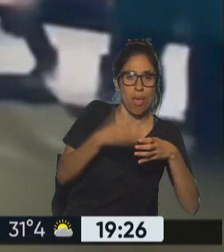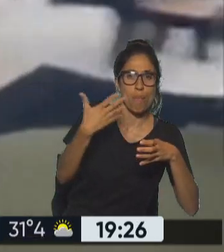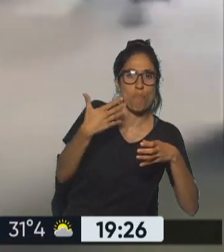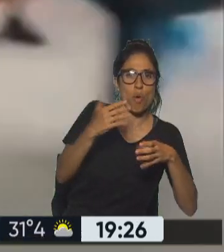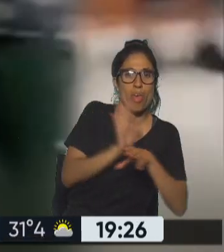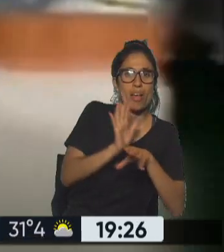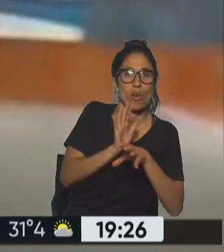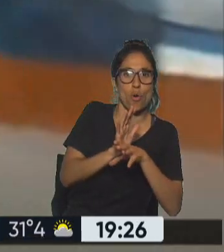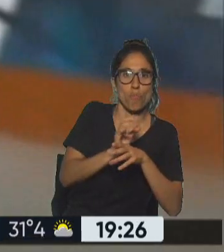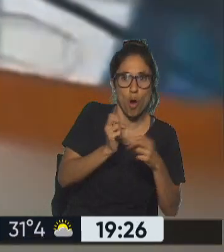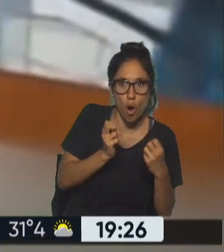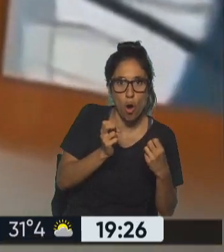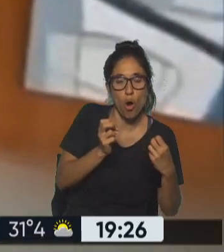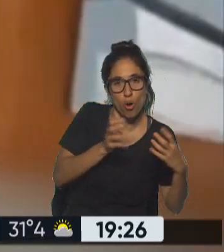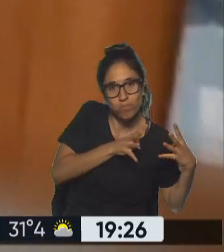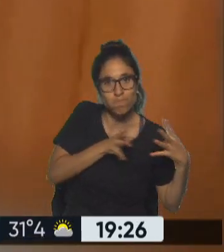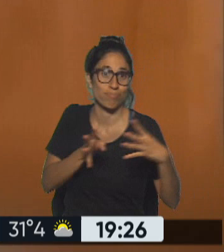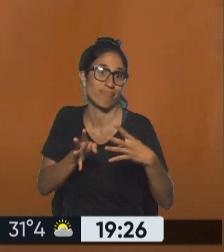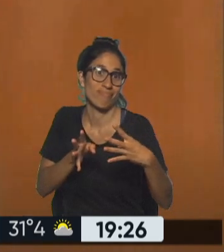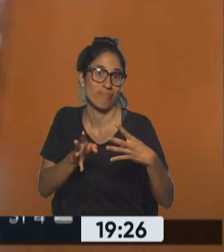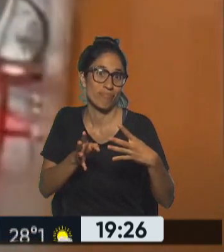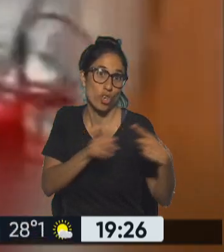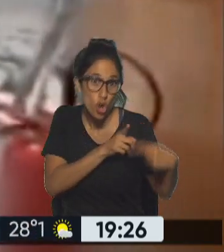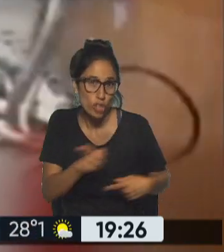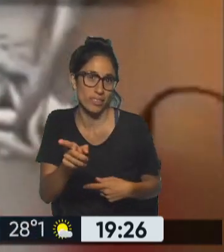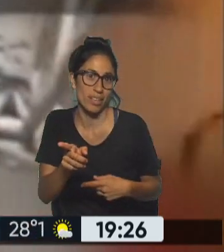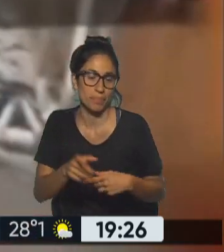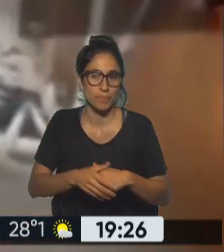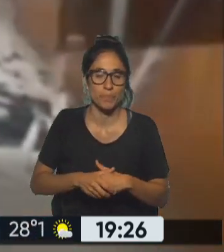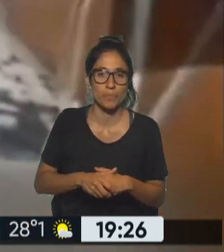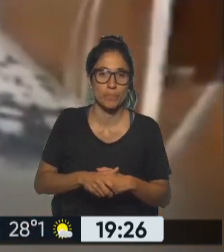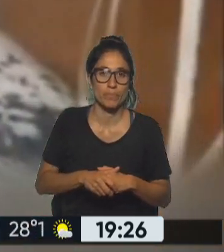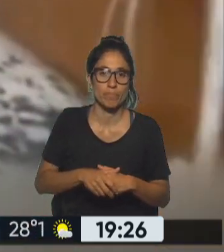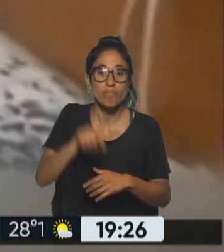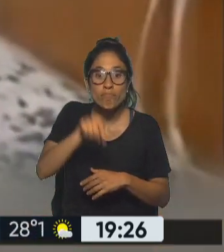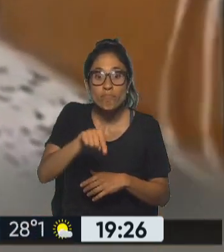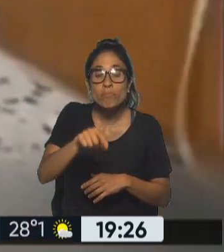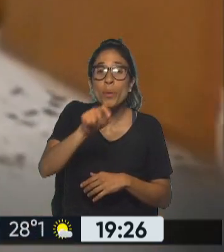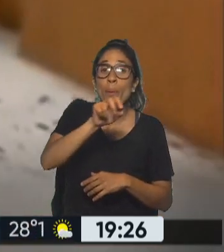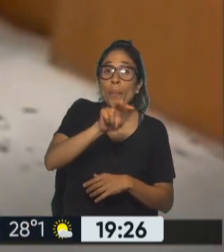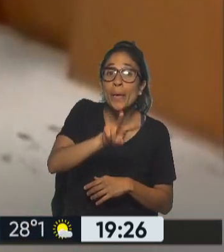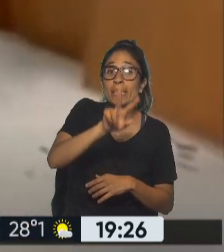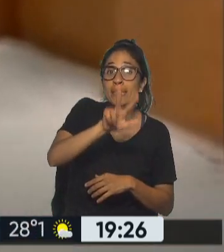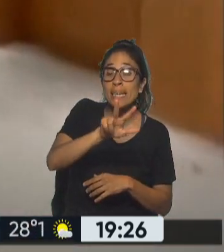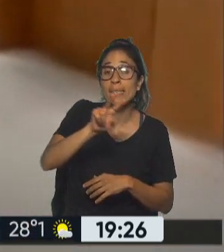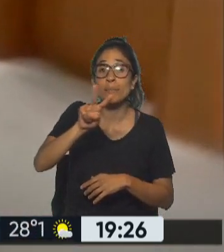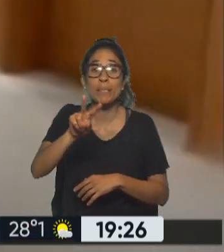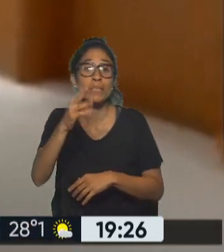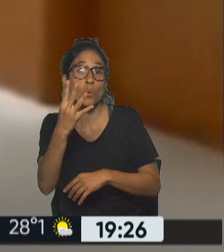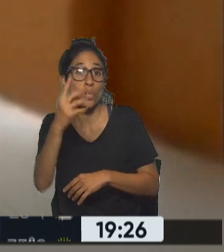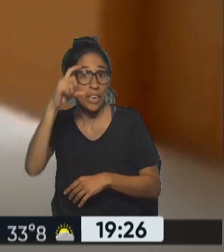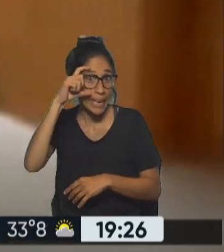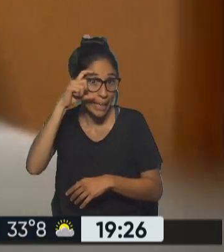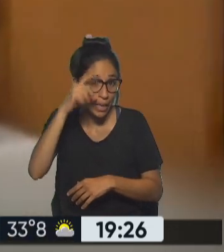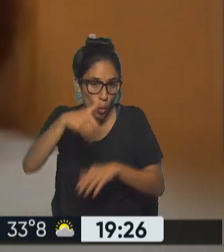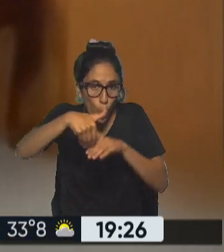caribeños que preside la Argentina en este momento que se va se espera una reunión el 24 23 y 24 de enero de hecho Lula da Silva va